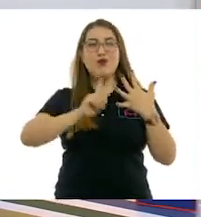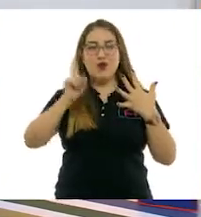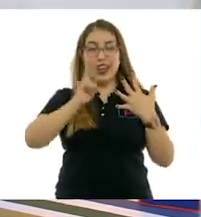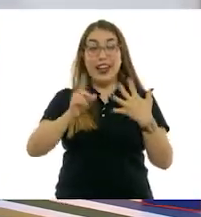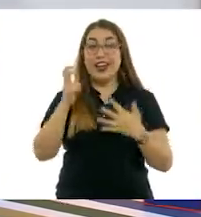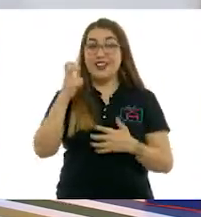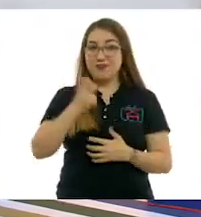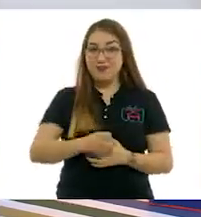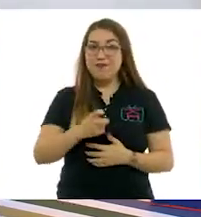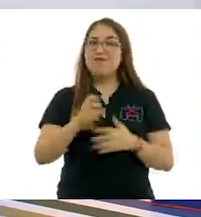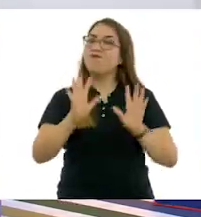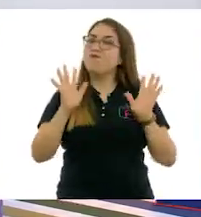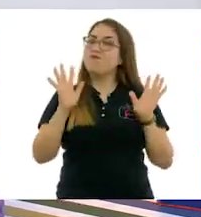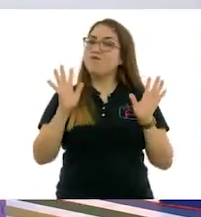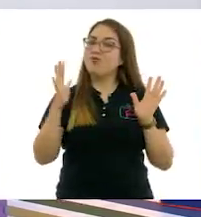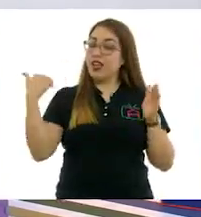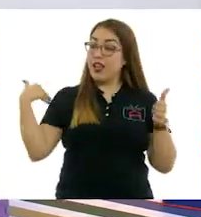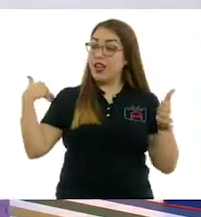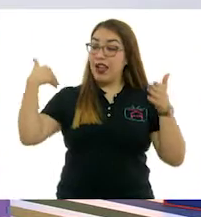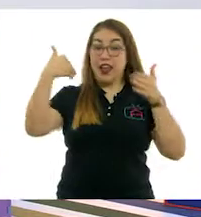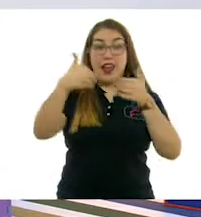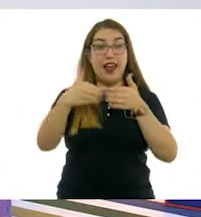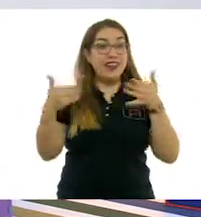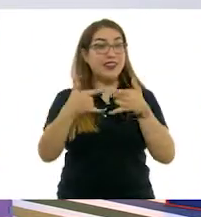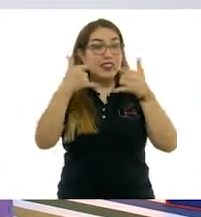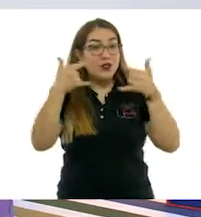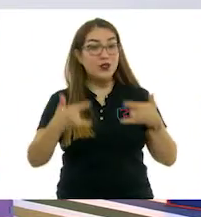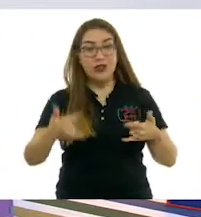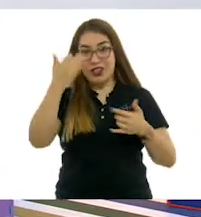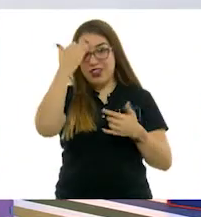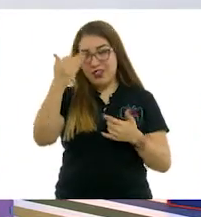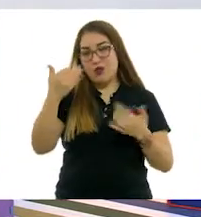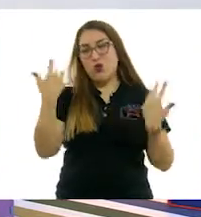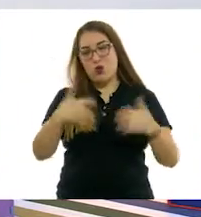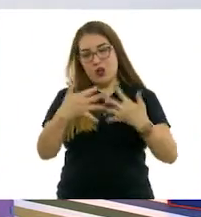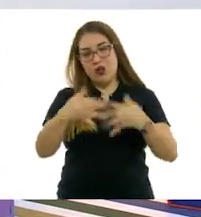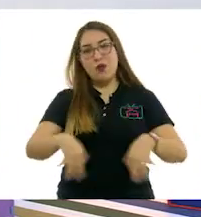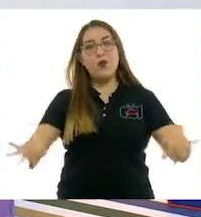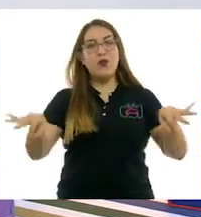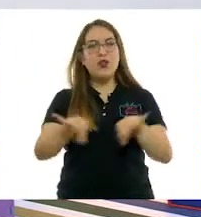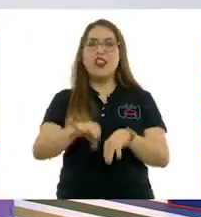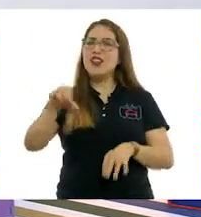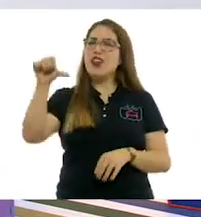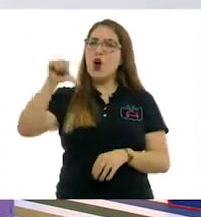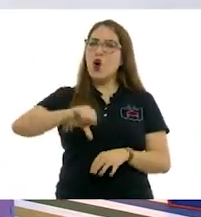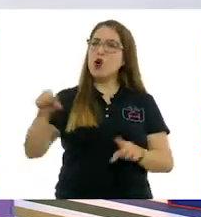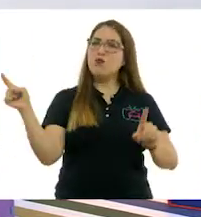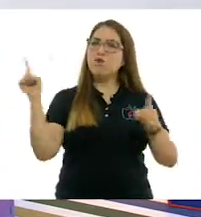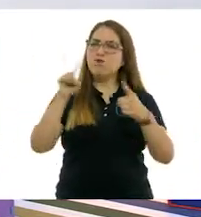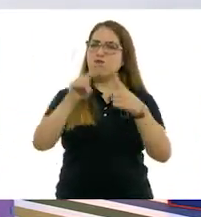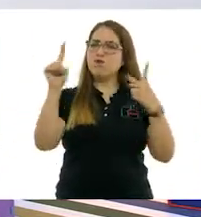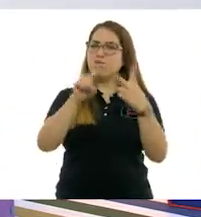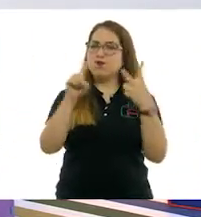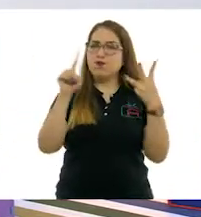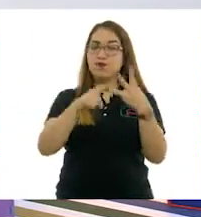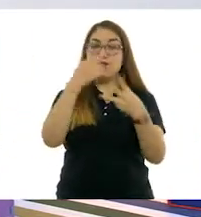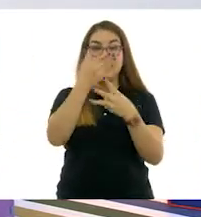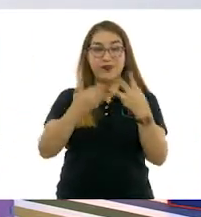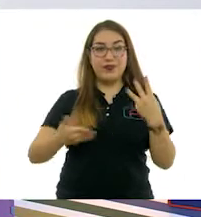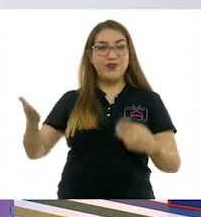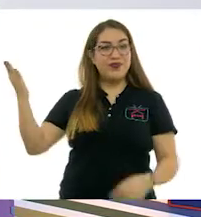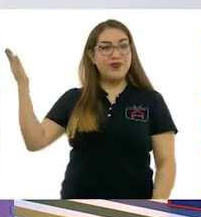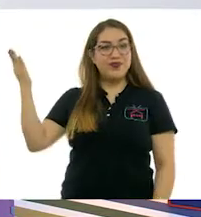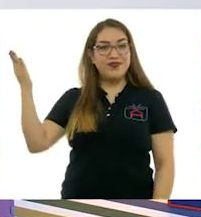algunas de los que nos han acompañado a lo largo de toda esta historia, pero hoy solamente vamos a ver tres. Estas tres.